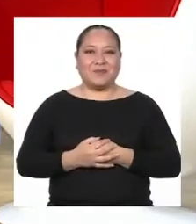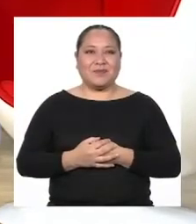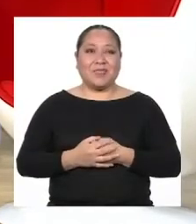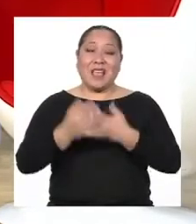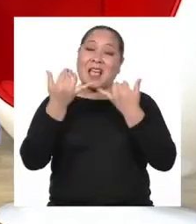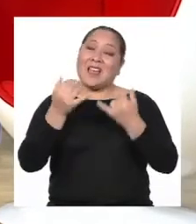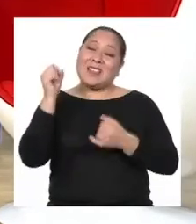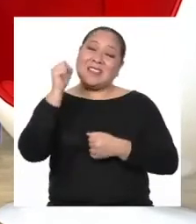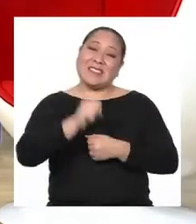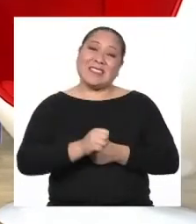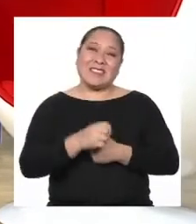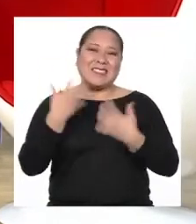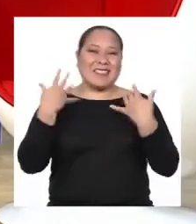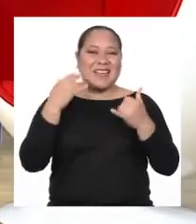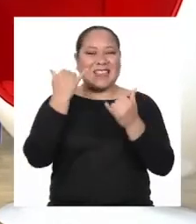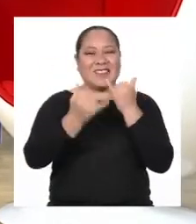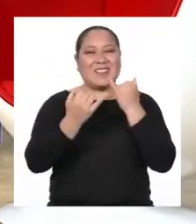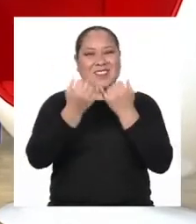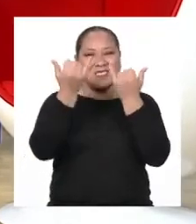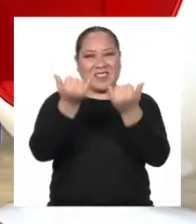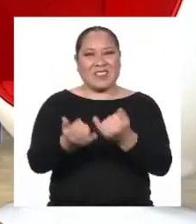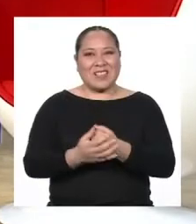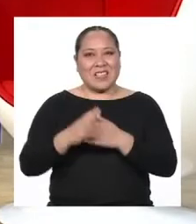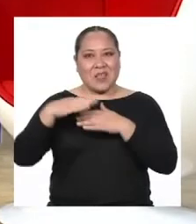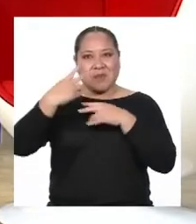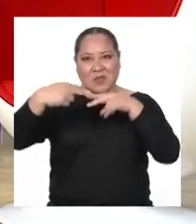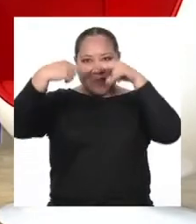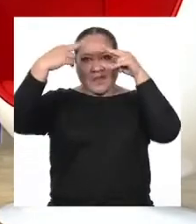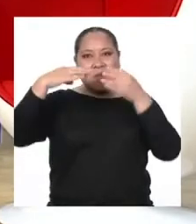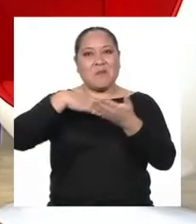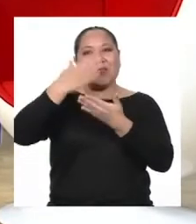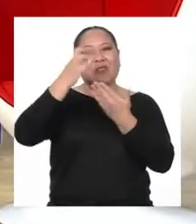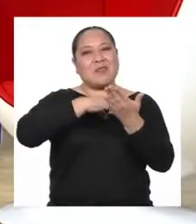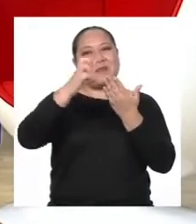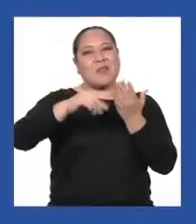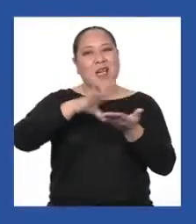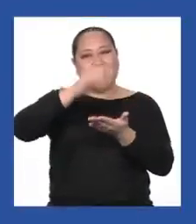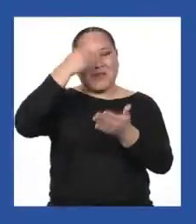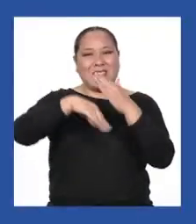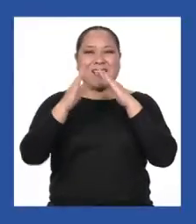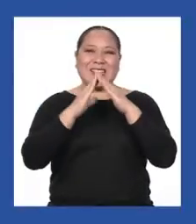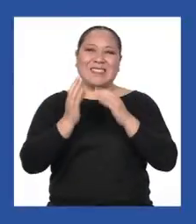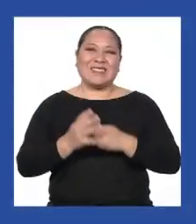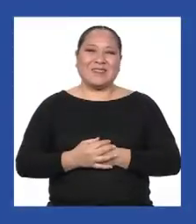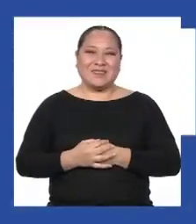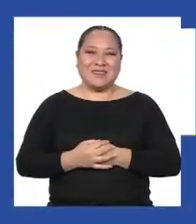Ahora sí, eso ha sido todo por hoy Nos vemos en el próximo programa de Aprendo en Casa